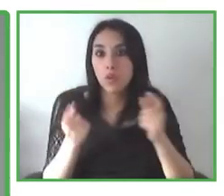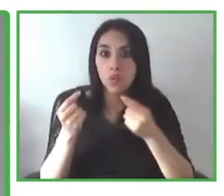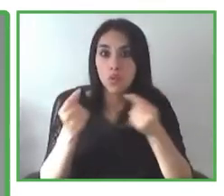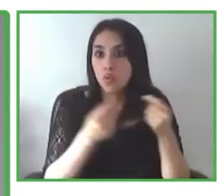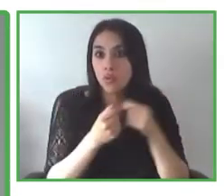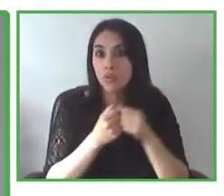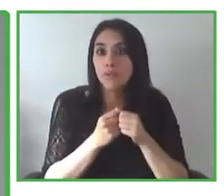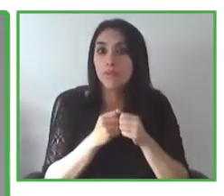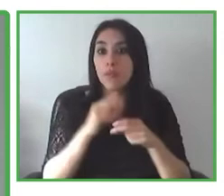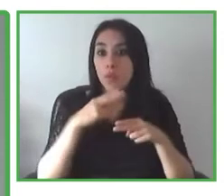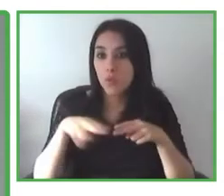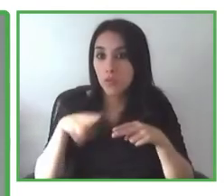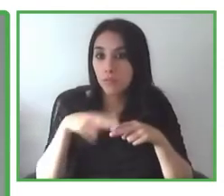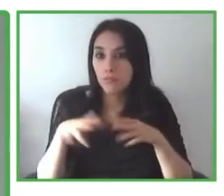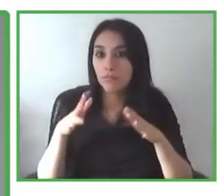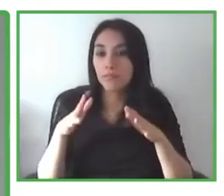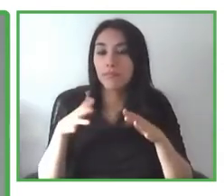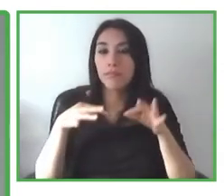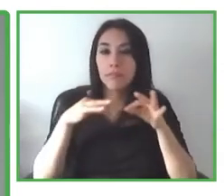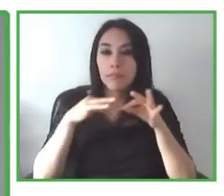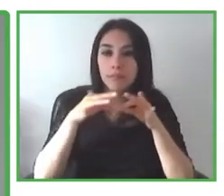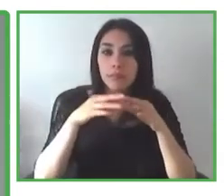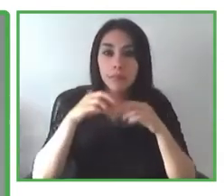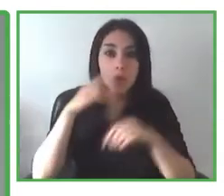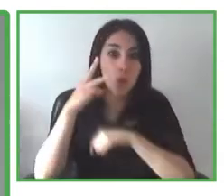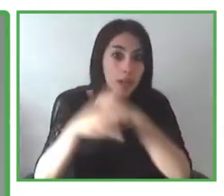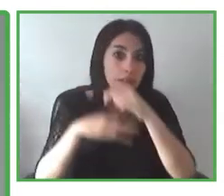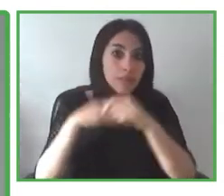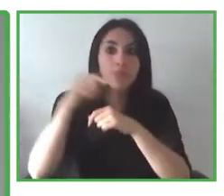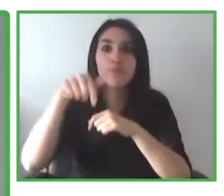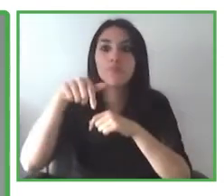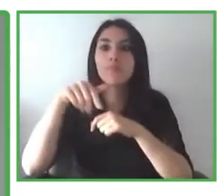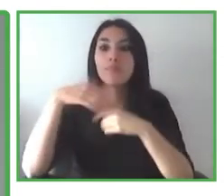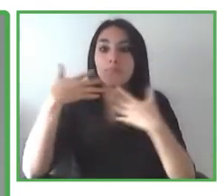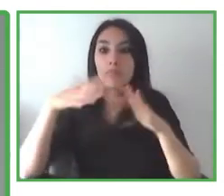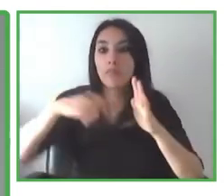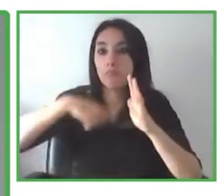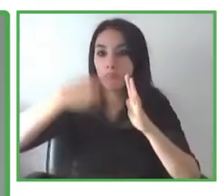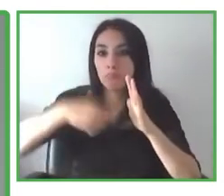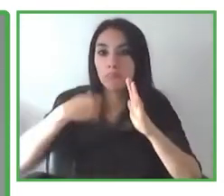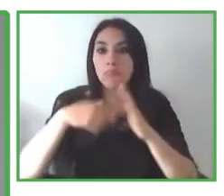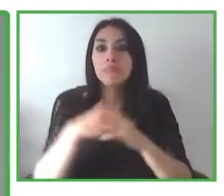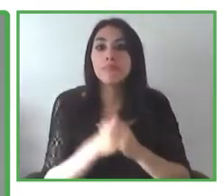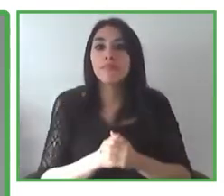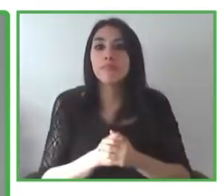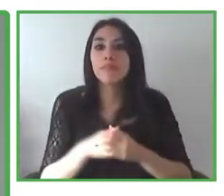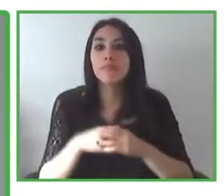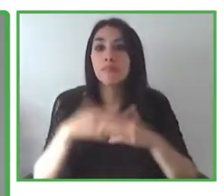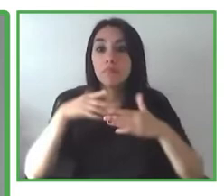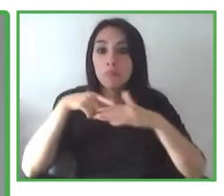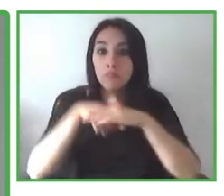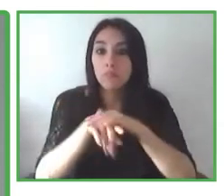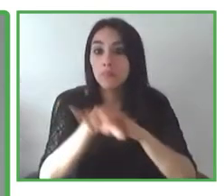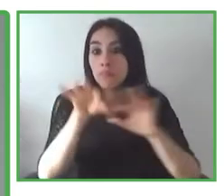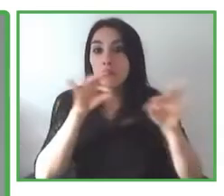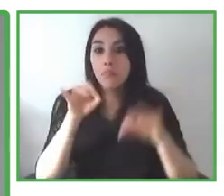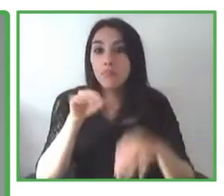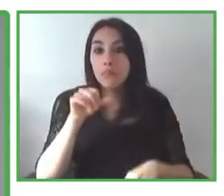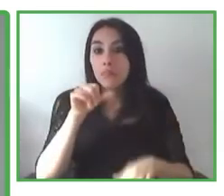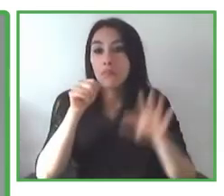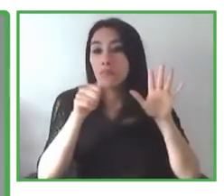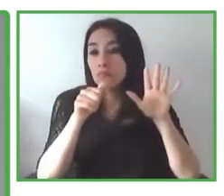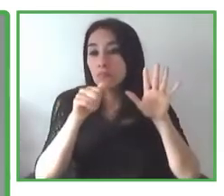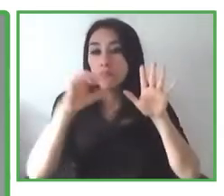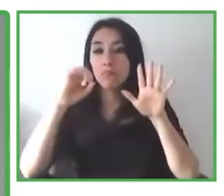que incluye alrededor de Ciro personas que han participado de una forma u otra en los últimos años en Ciro Project.